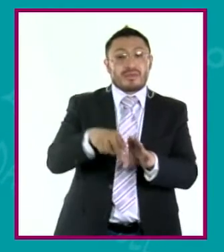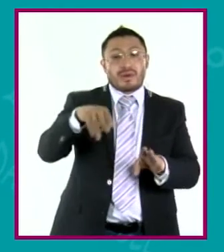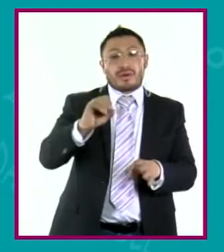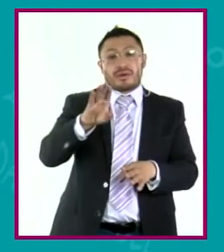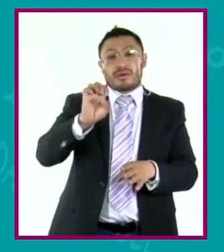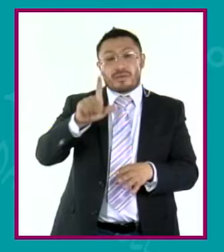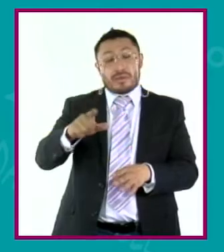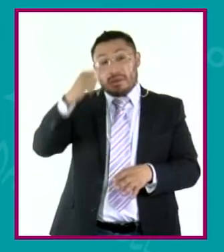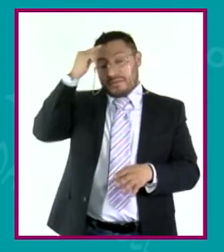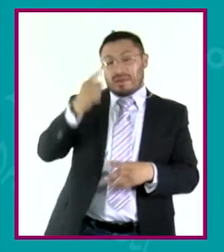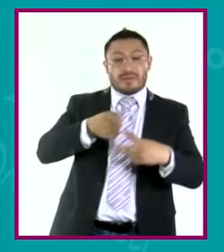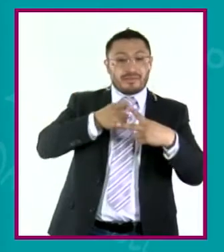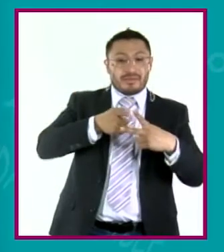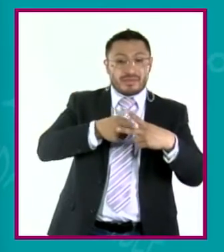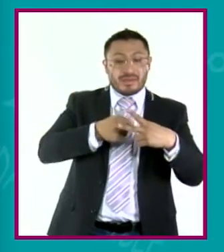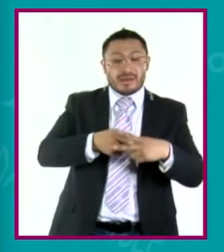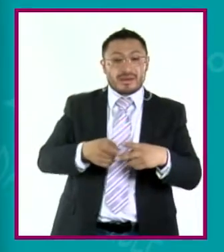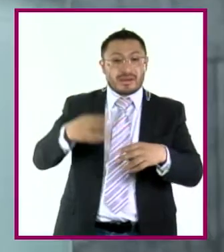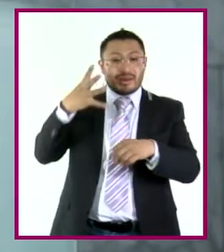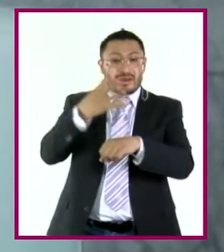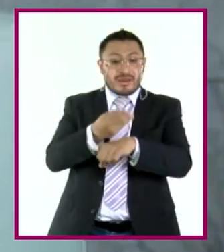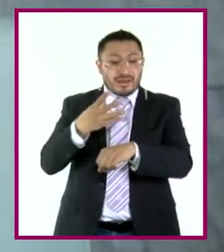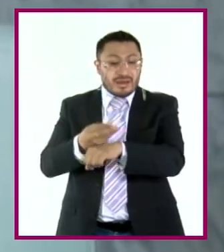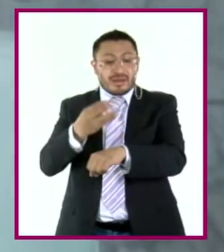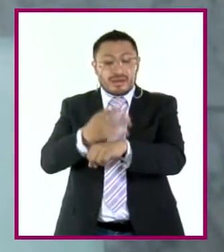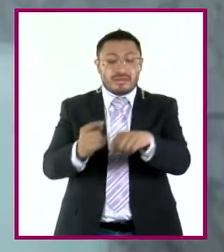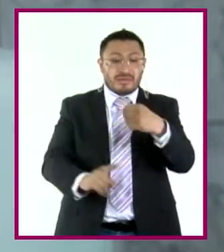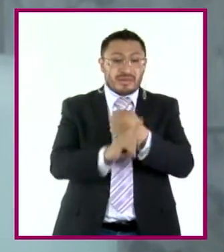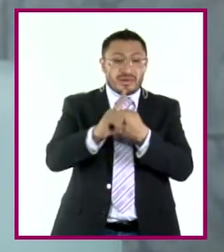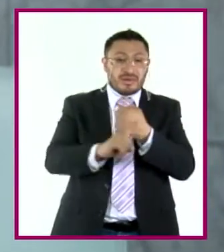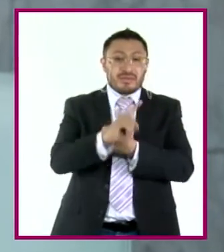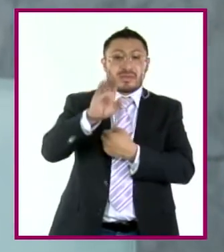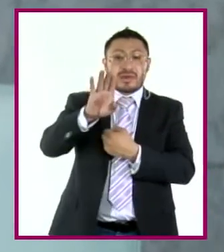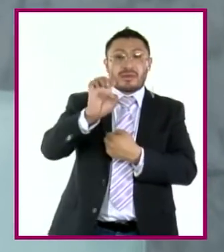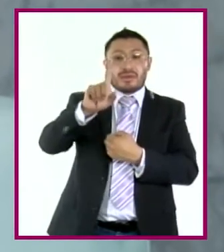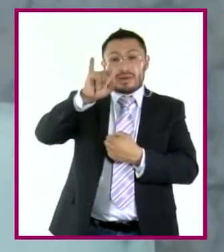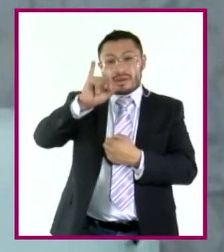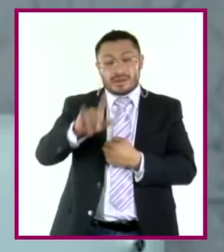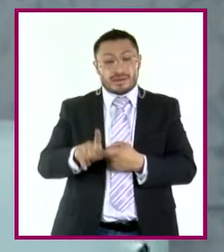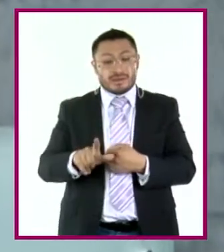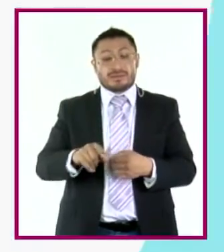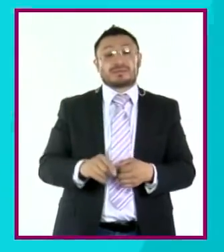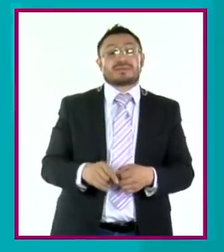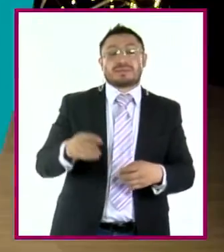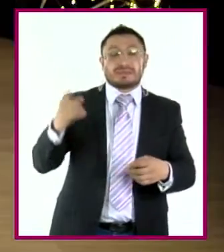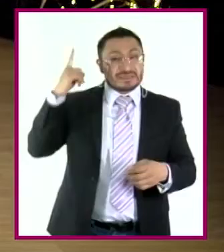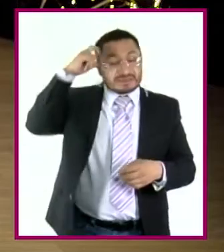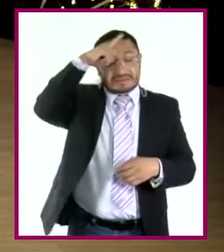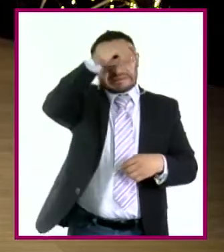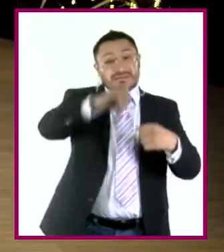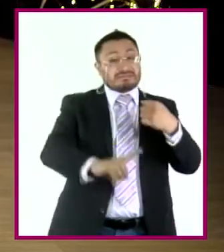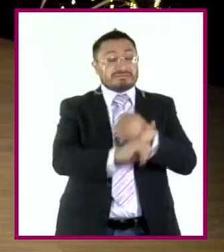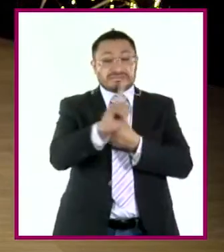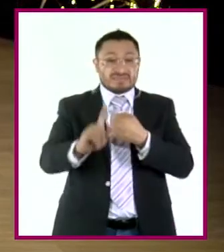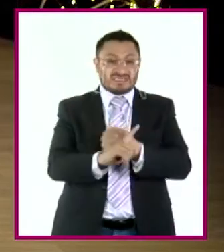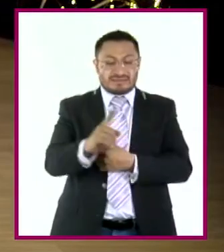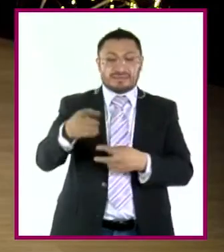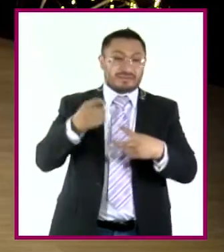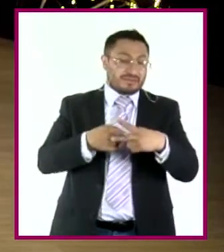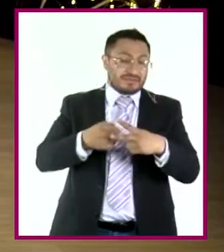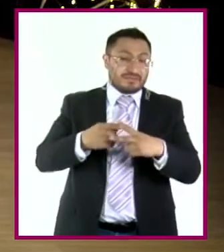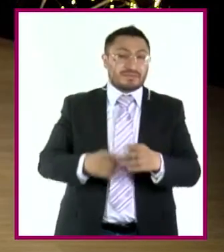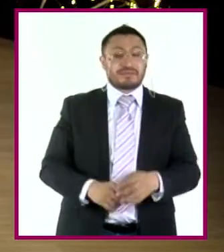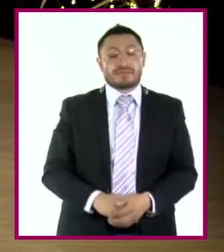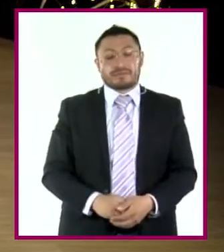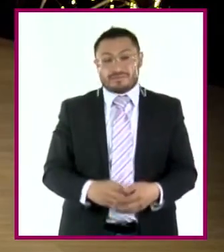matemáticos, por resolver las conjeturas de Bale, un problema muy difícil de la geometría algebraica. Como podemos ver,